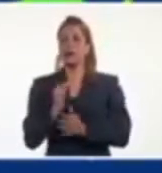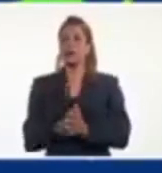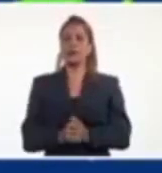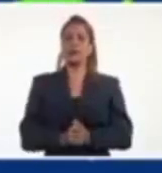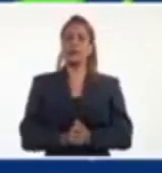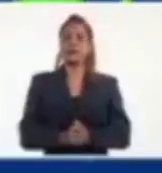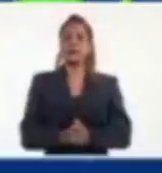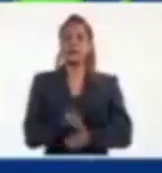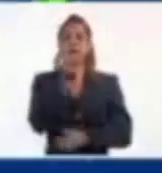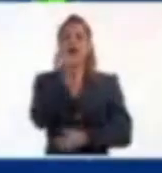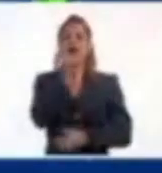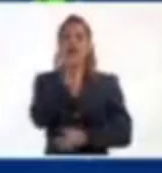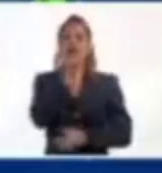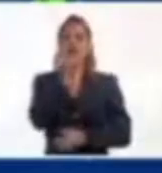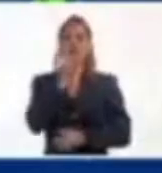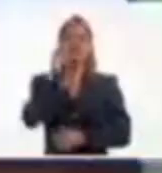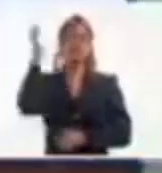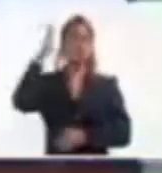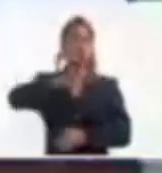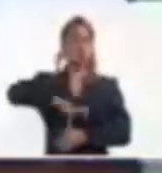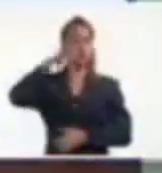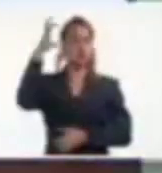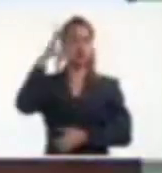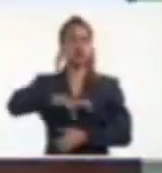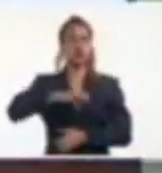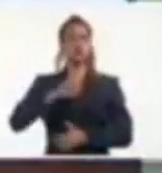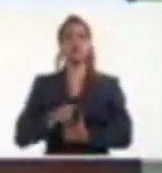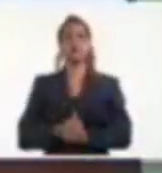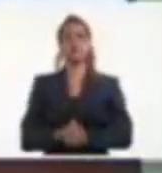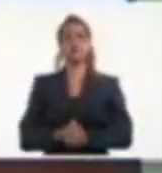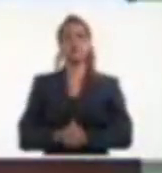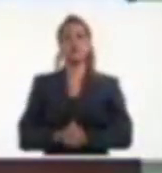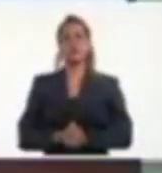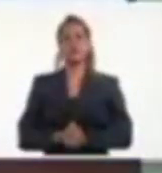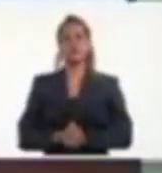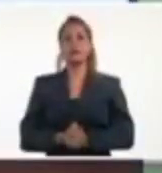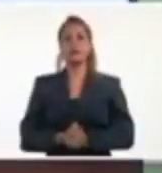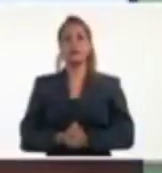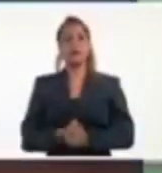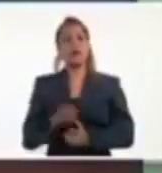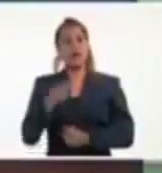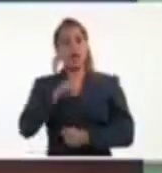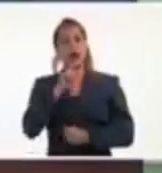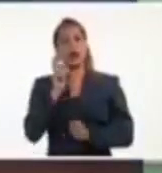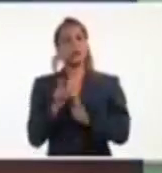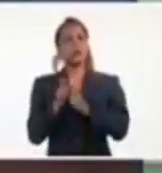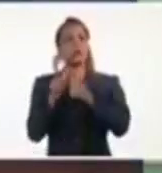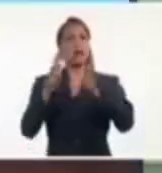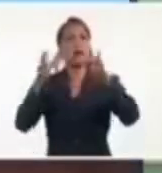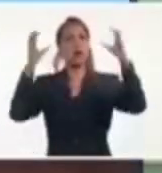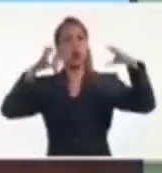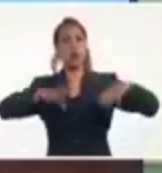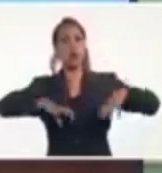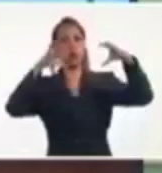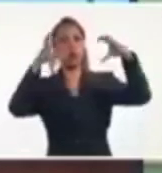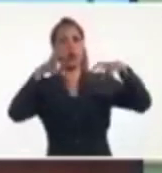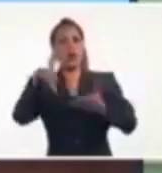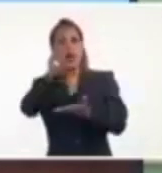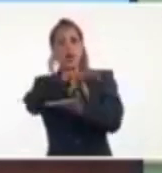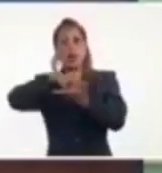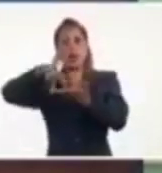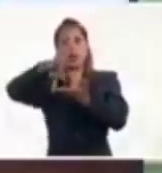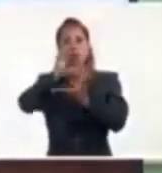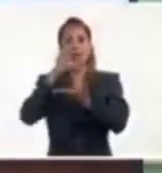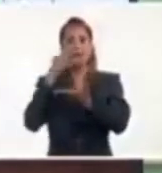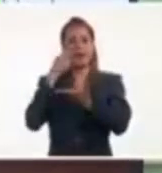Bueno, esto ha estado ocurriendo y seguirá incrementándose la lluvia en esas áreas. Miren